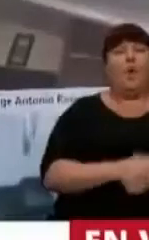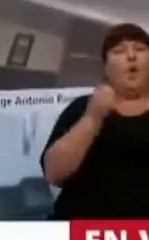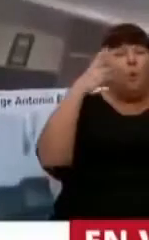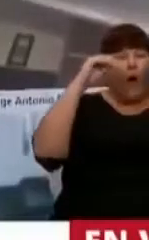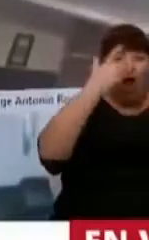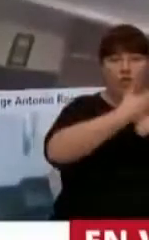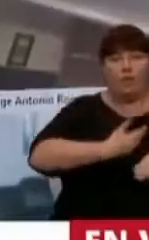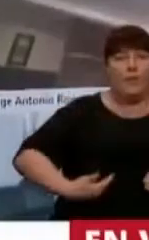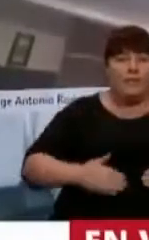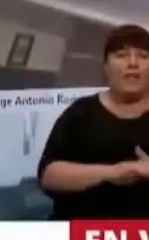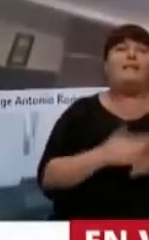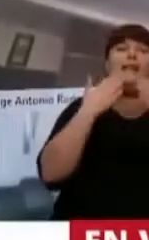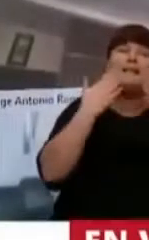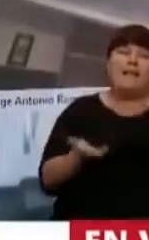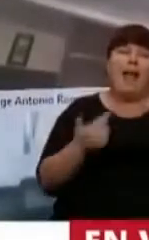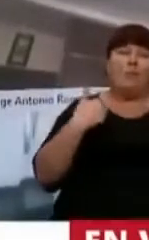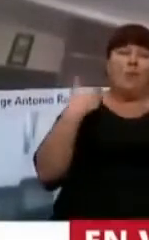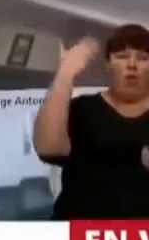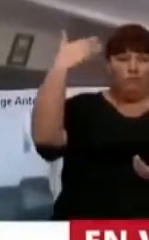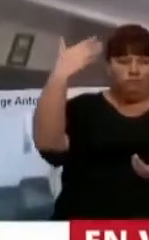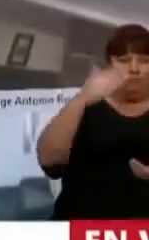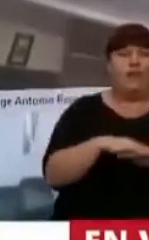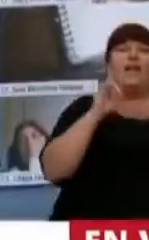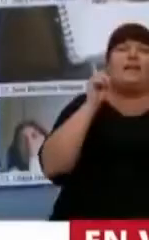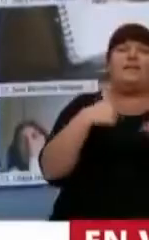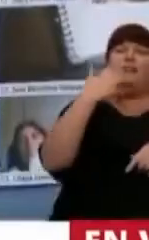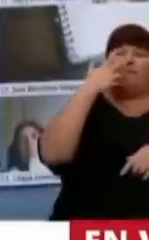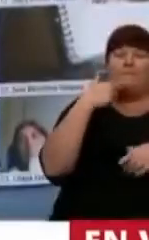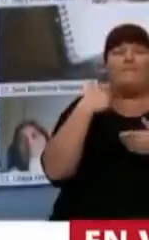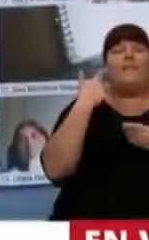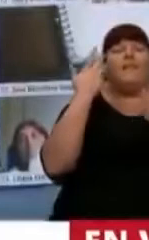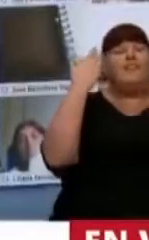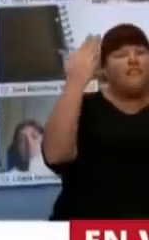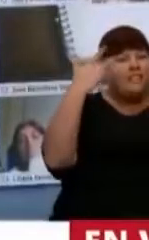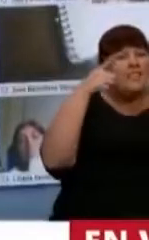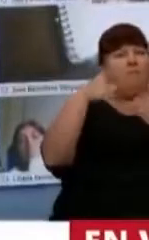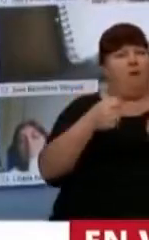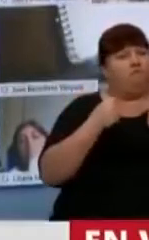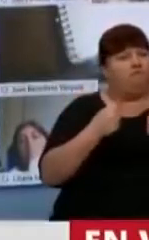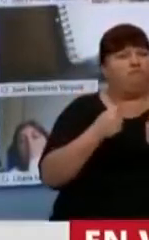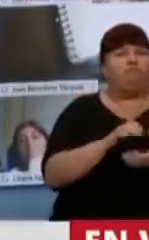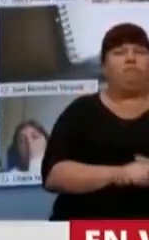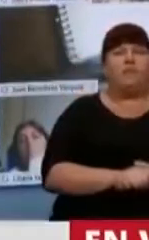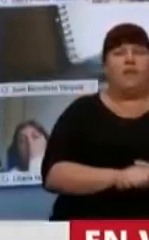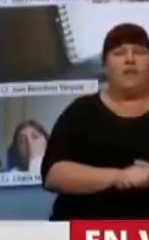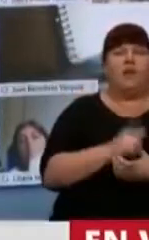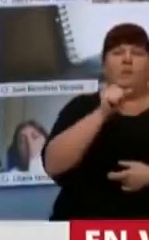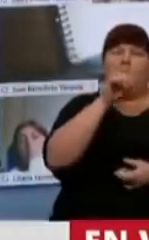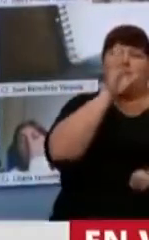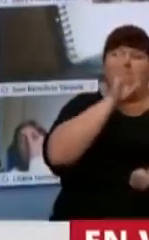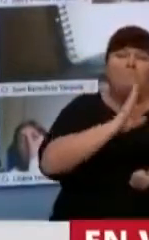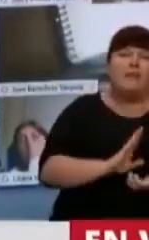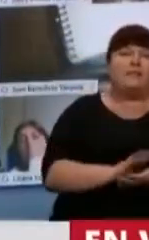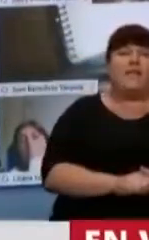Buenas noches, presidente. Gracias por la oportunidad de hablar. También quiero felicitarlo por su templanza, por su